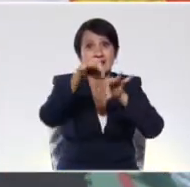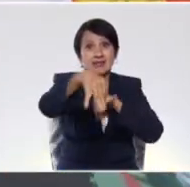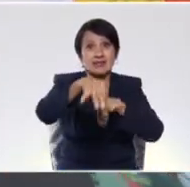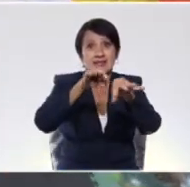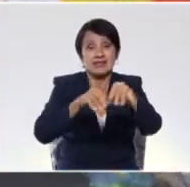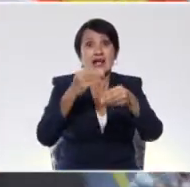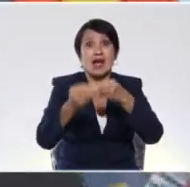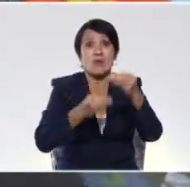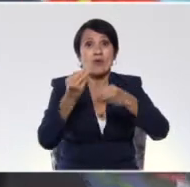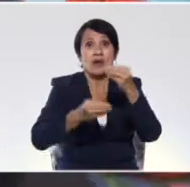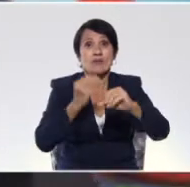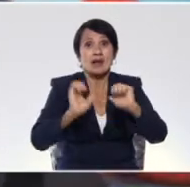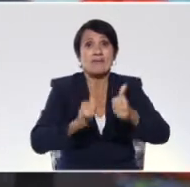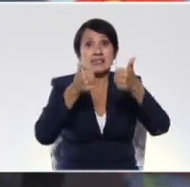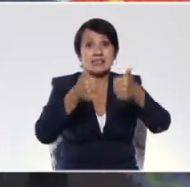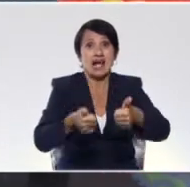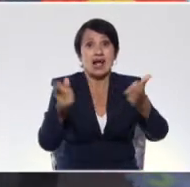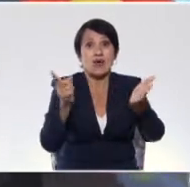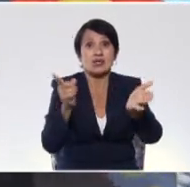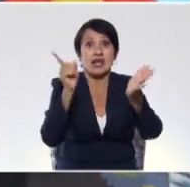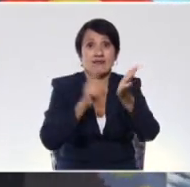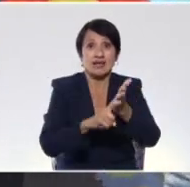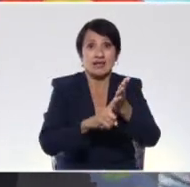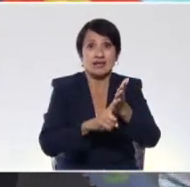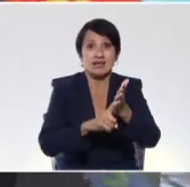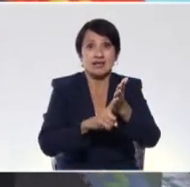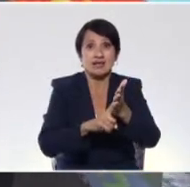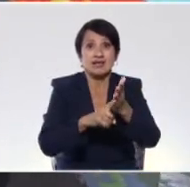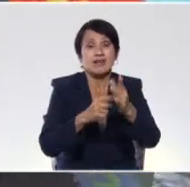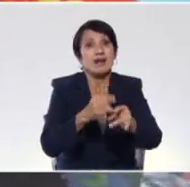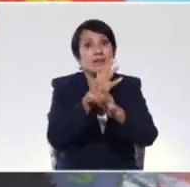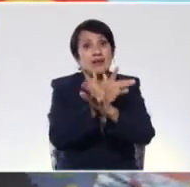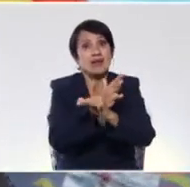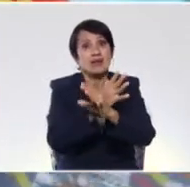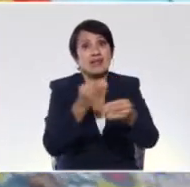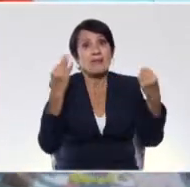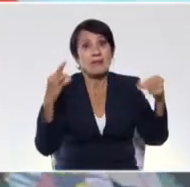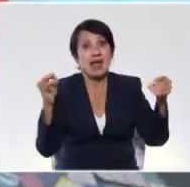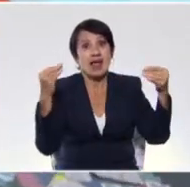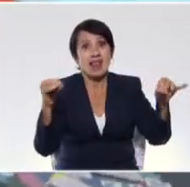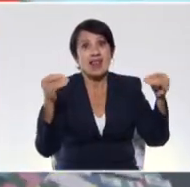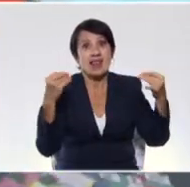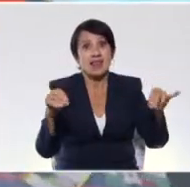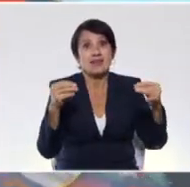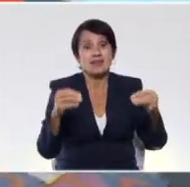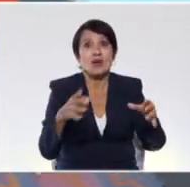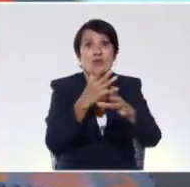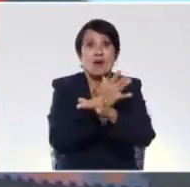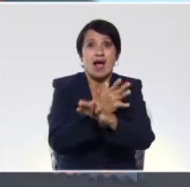vamos a jugar el juego del papel,